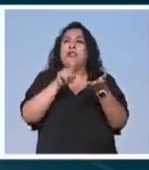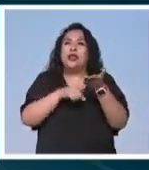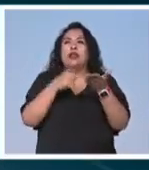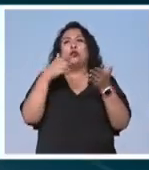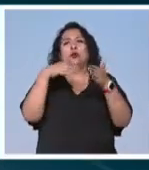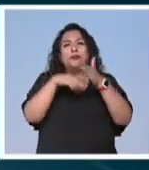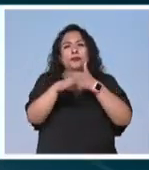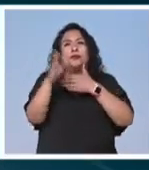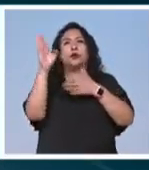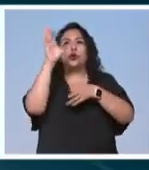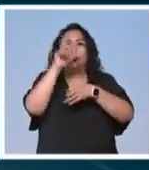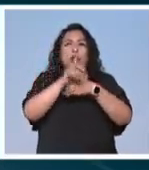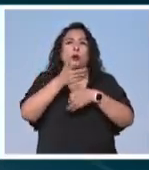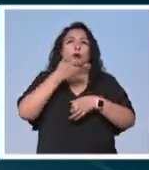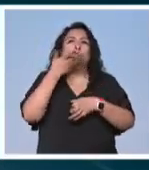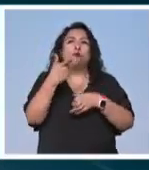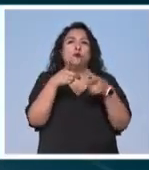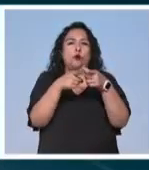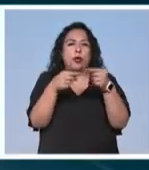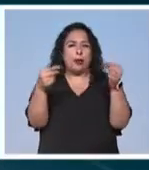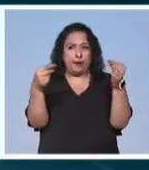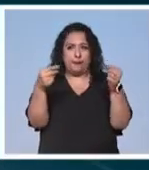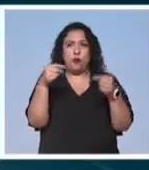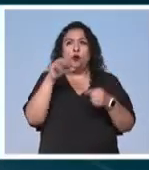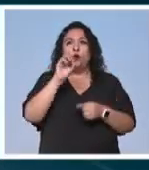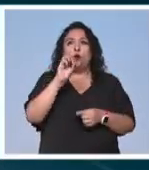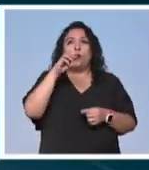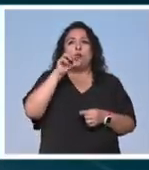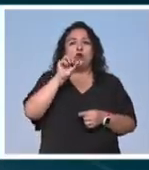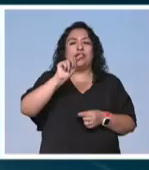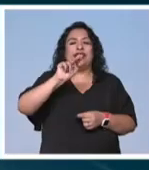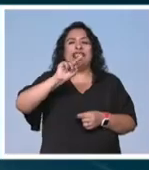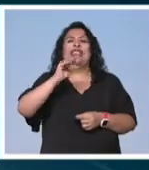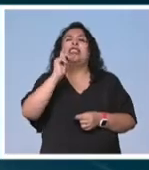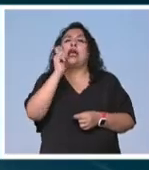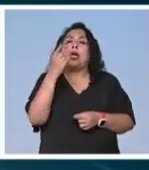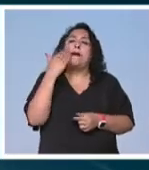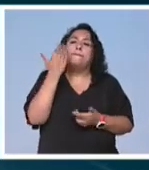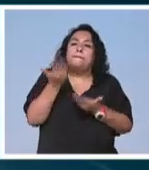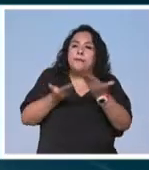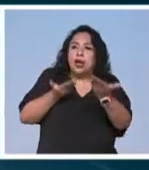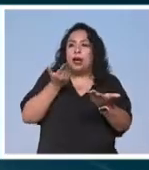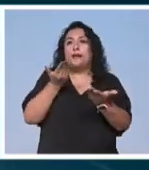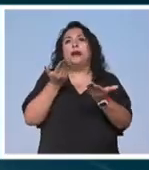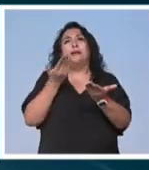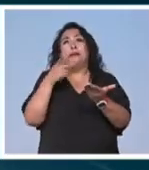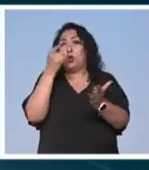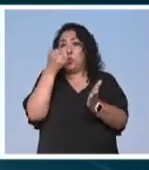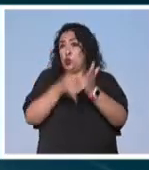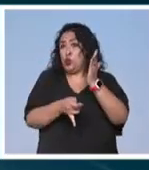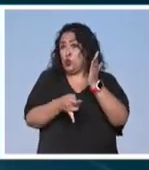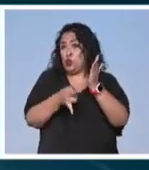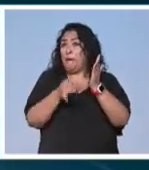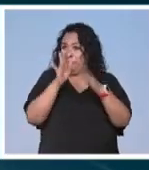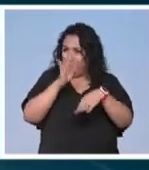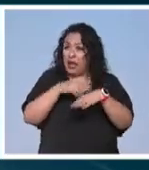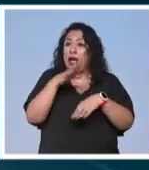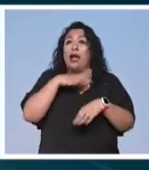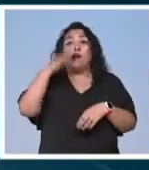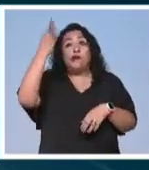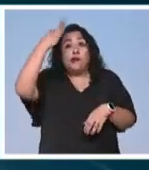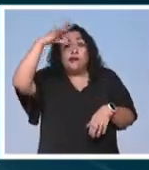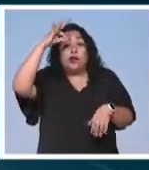y tradición hospitalaria de Japón Omotenashi significa hospitalidad pero es mucho más esta filosofía